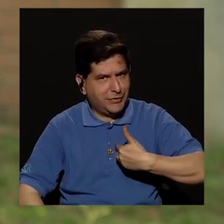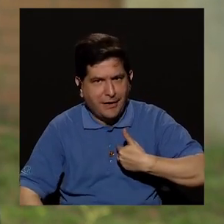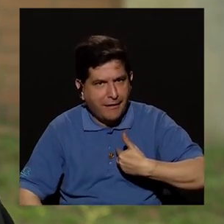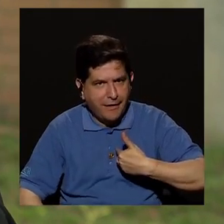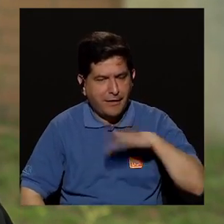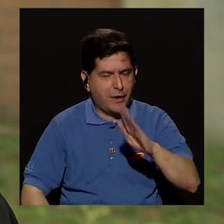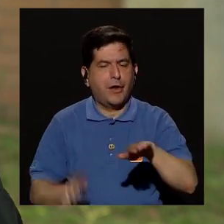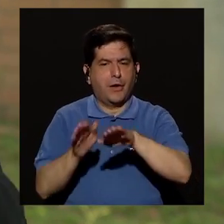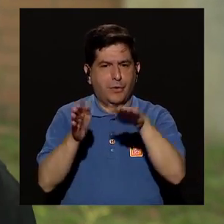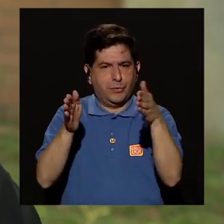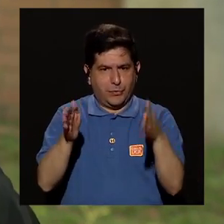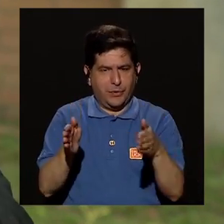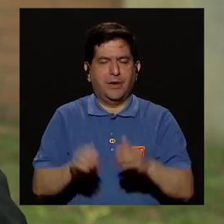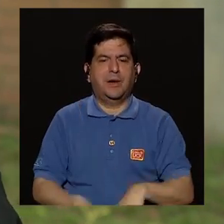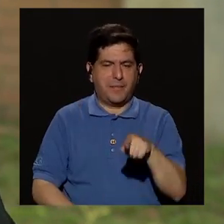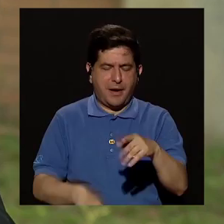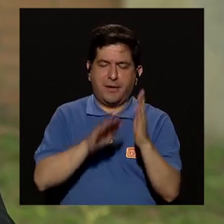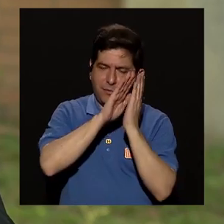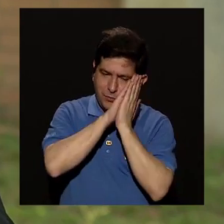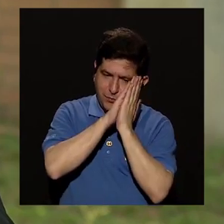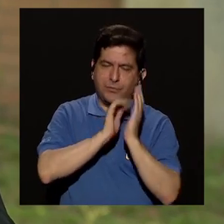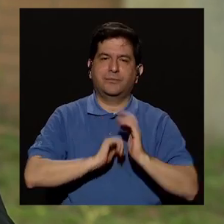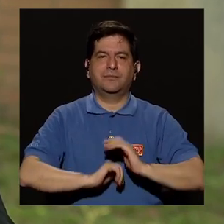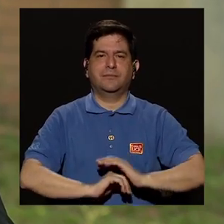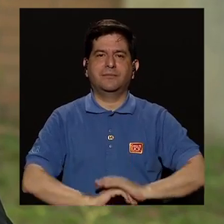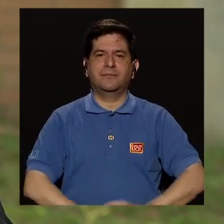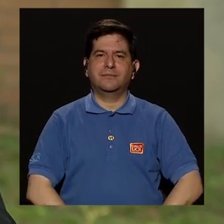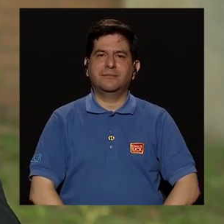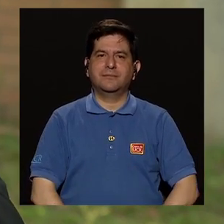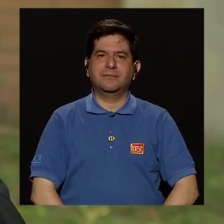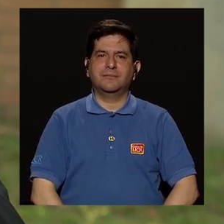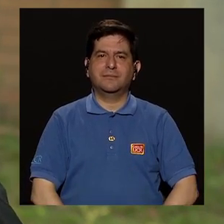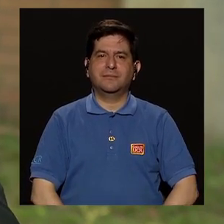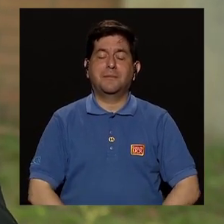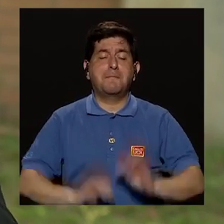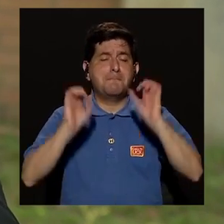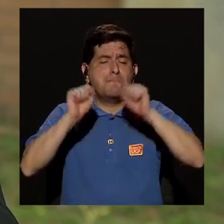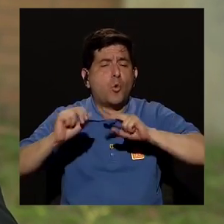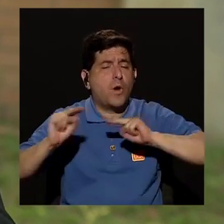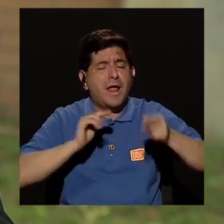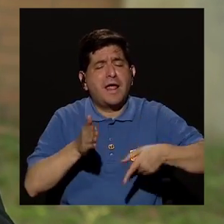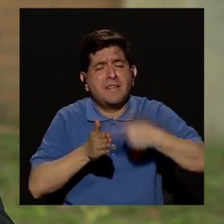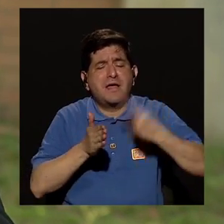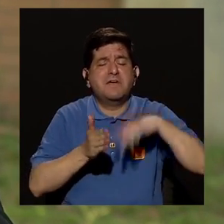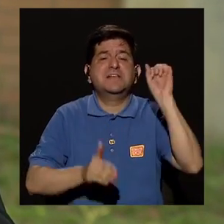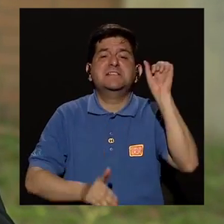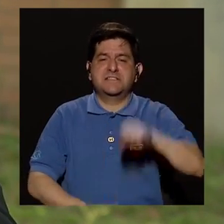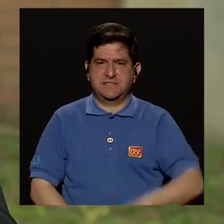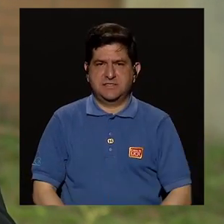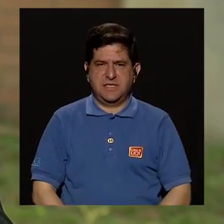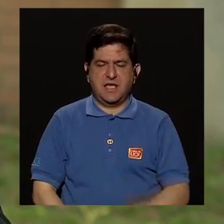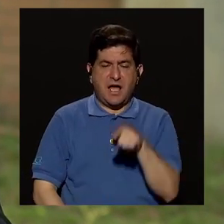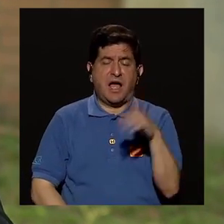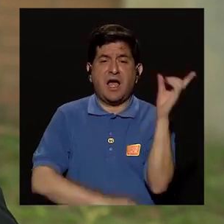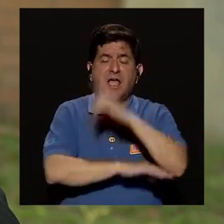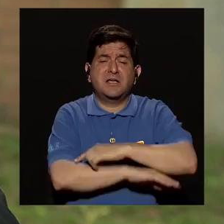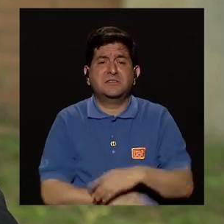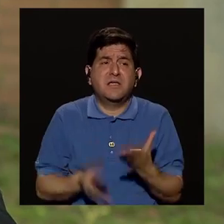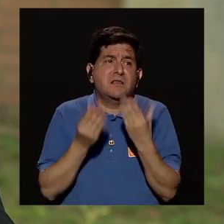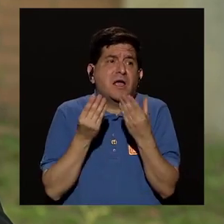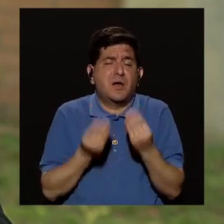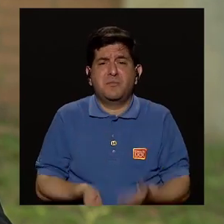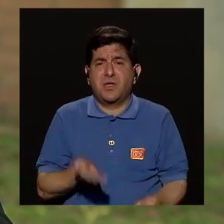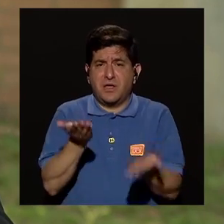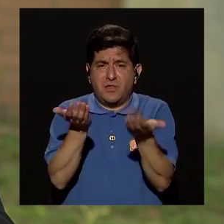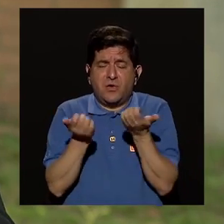camita, ahí es donde va a dormir, ¿verdad? Entonces, ¿se puede negociar a veces? Sí, bueno, que ese día se asustó, que tuvo